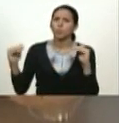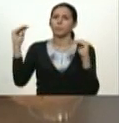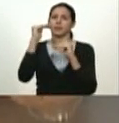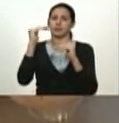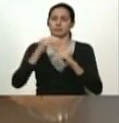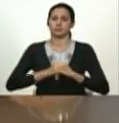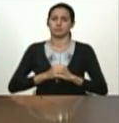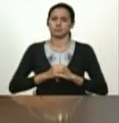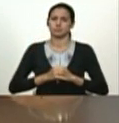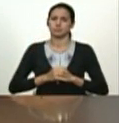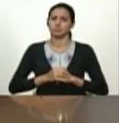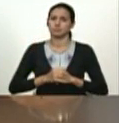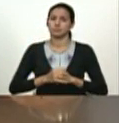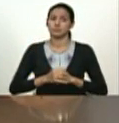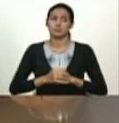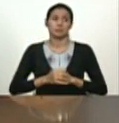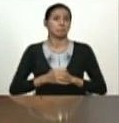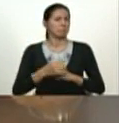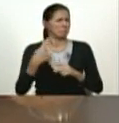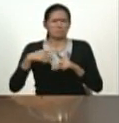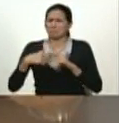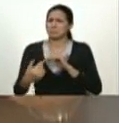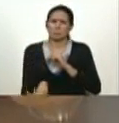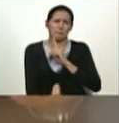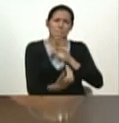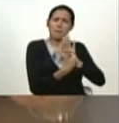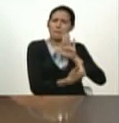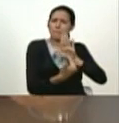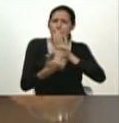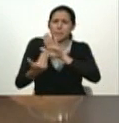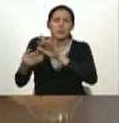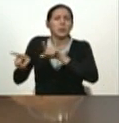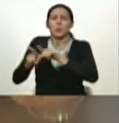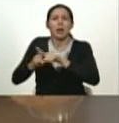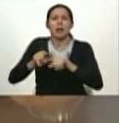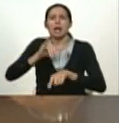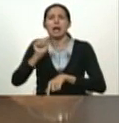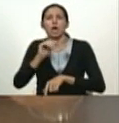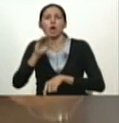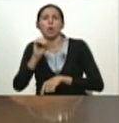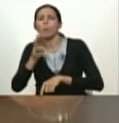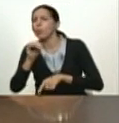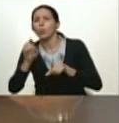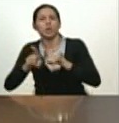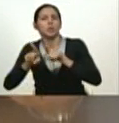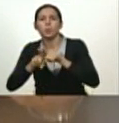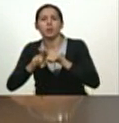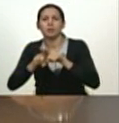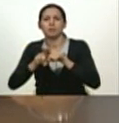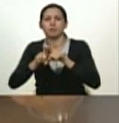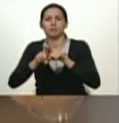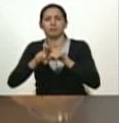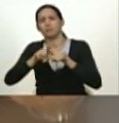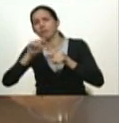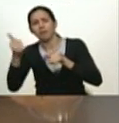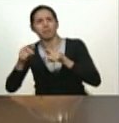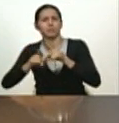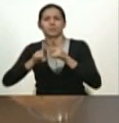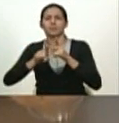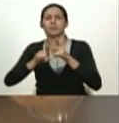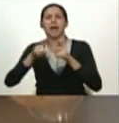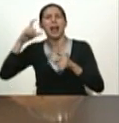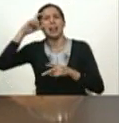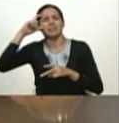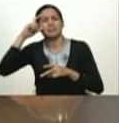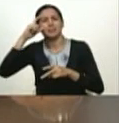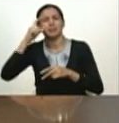y de que nos aplicaron todos los modelos que le aplicaron a Jacobo Arben que le aplicaron a Agular que le aplicaron a Salvador Allende